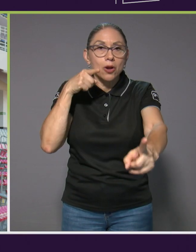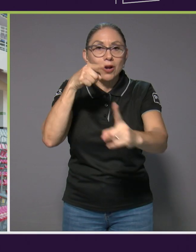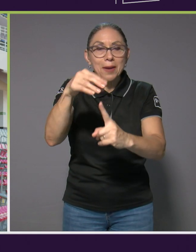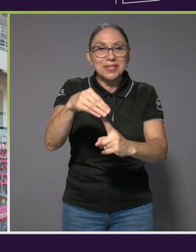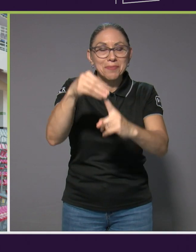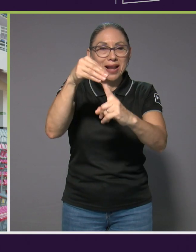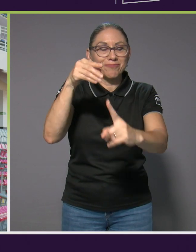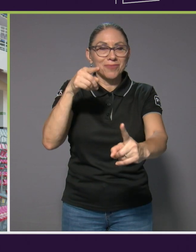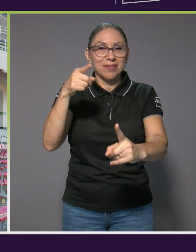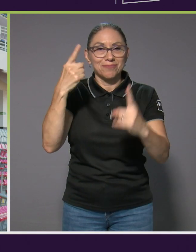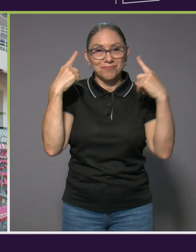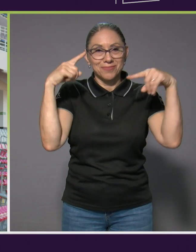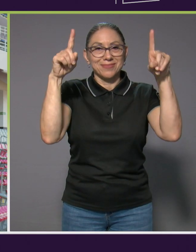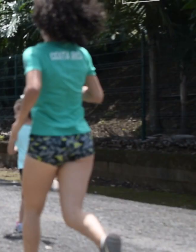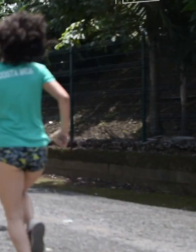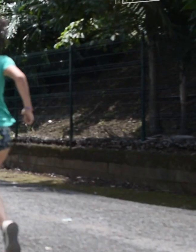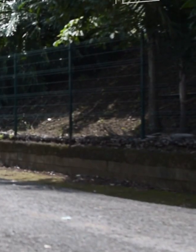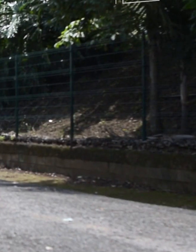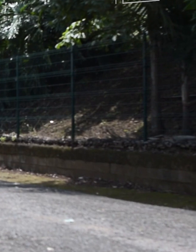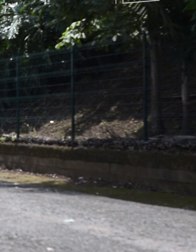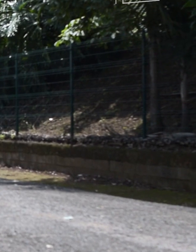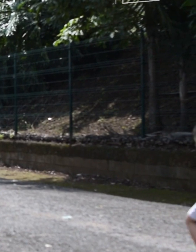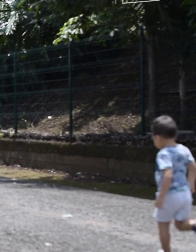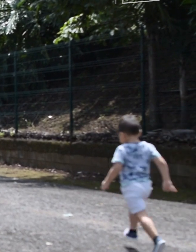que como le dije, pero, ser campeona.